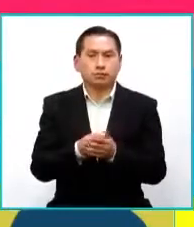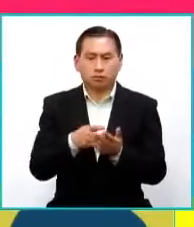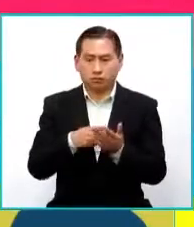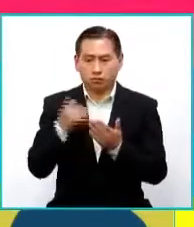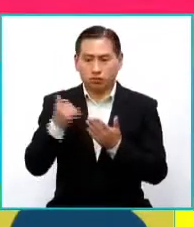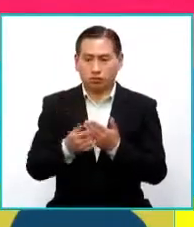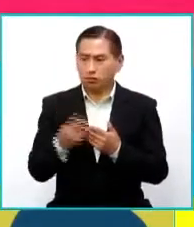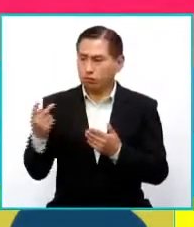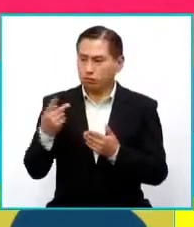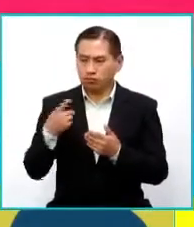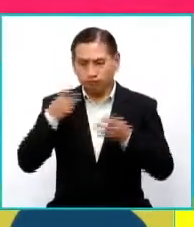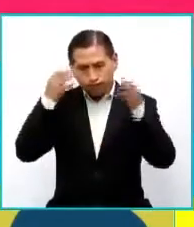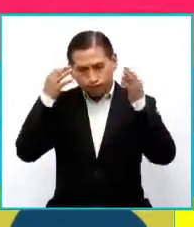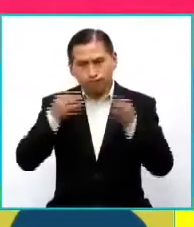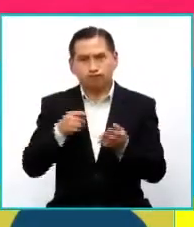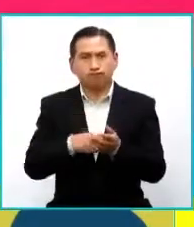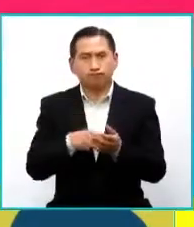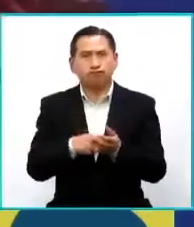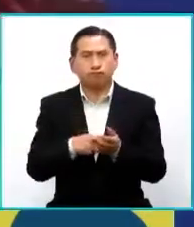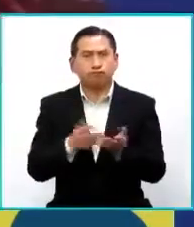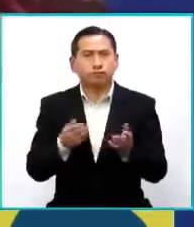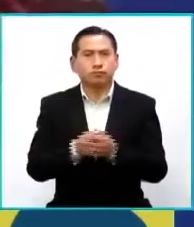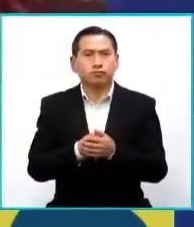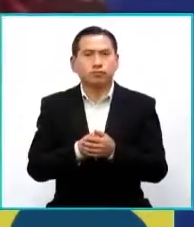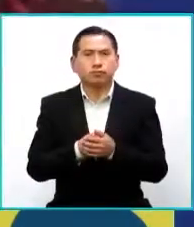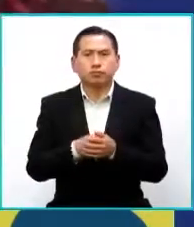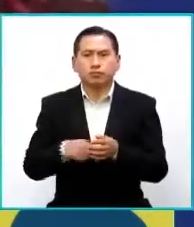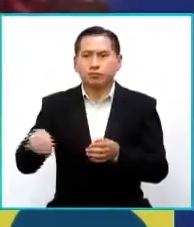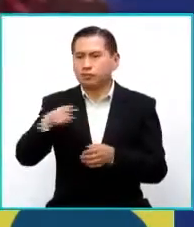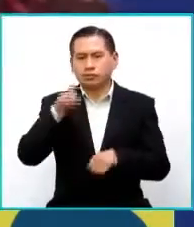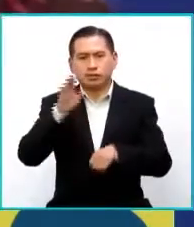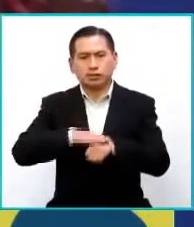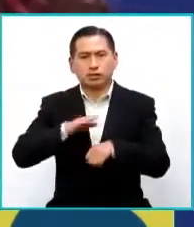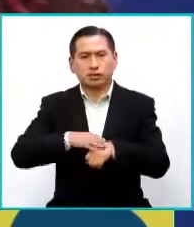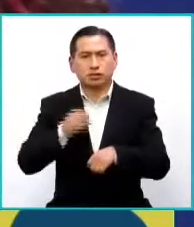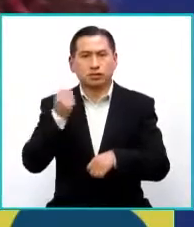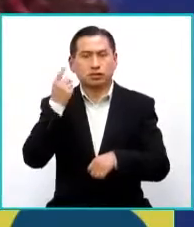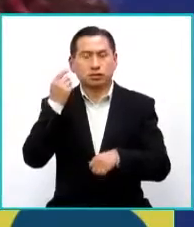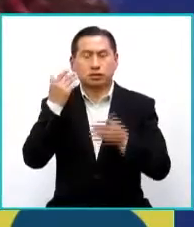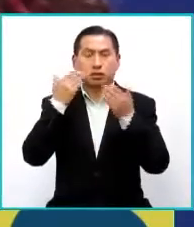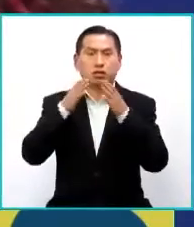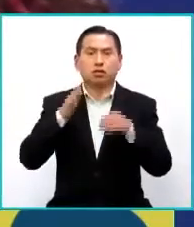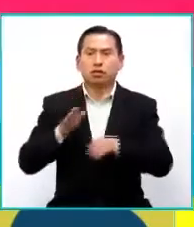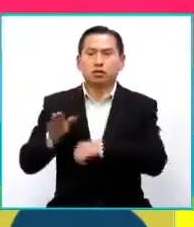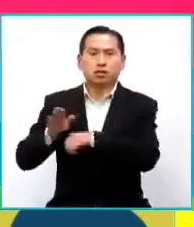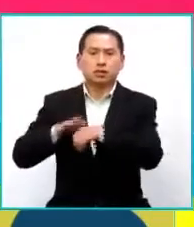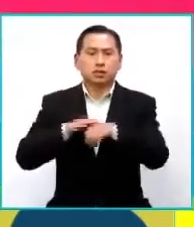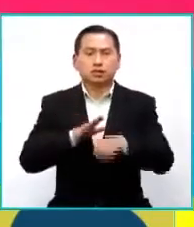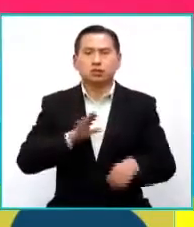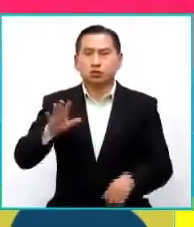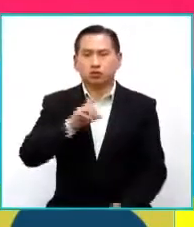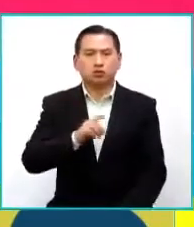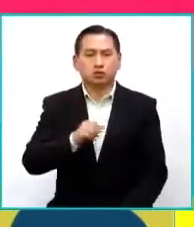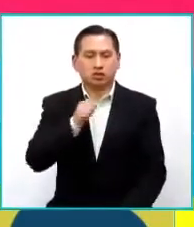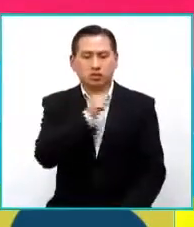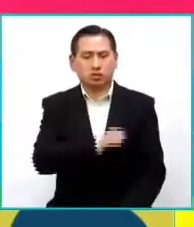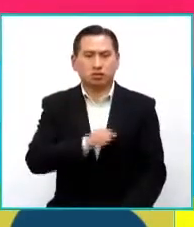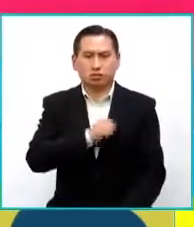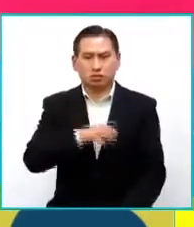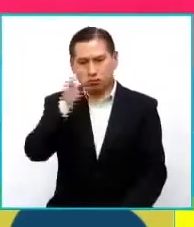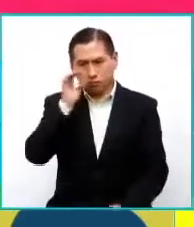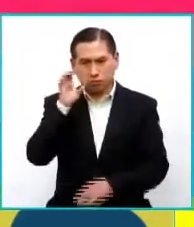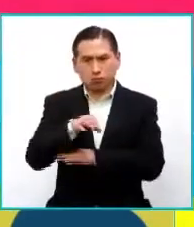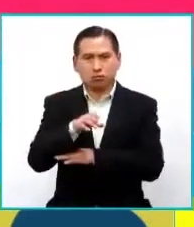proyecto hacer eso, ¿no? Darnos cuenta y concientizar nuestras actitudes machistas